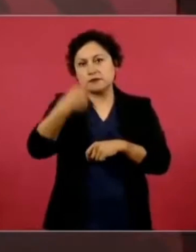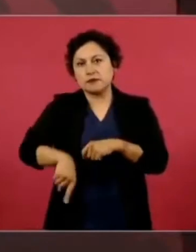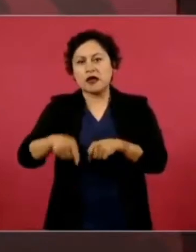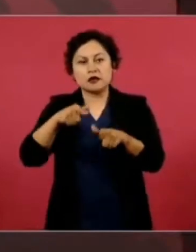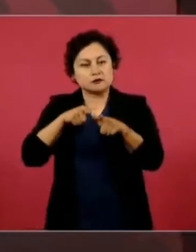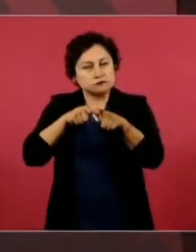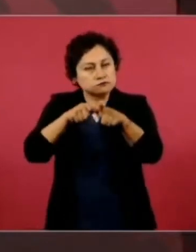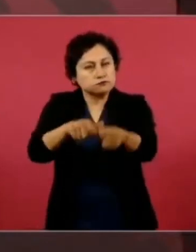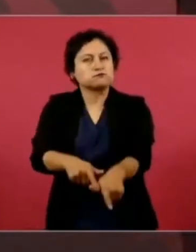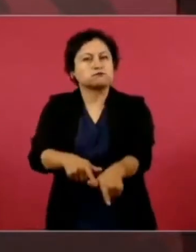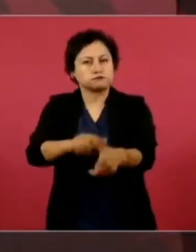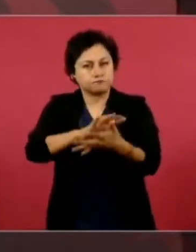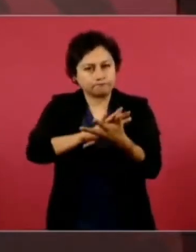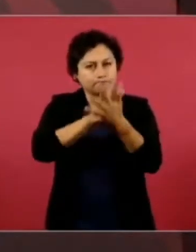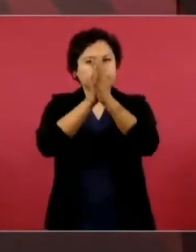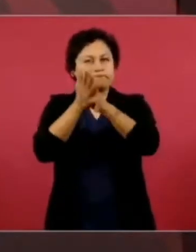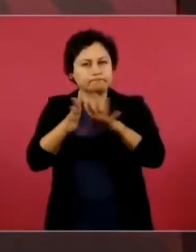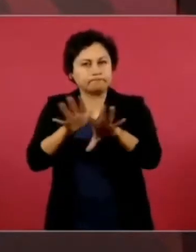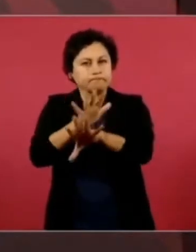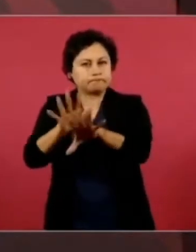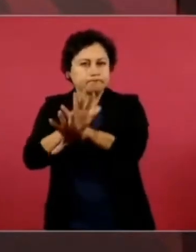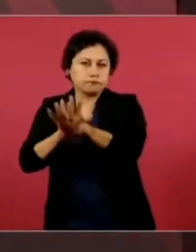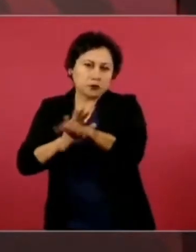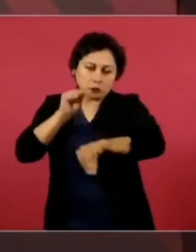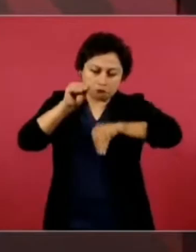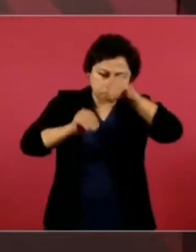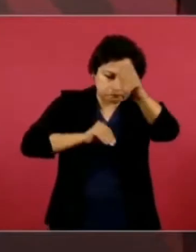las nuevas reglas.